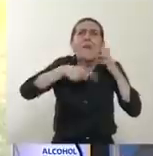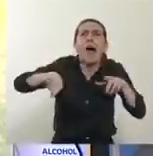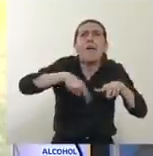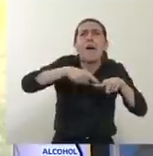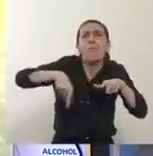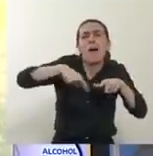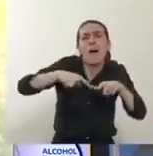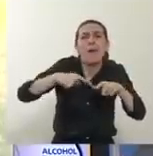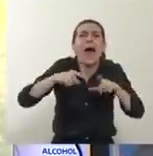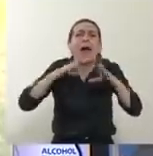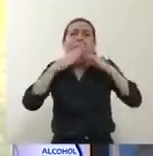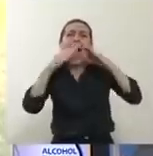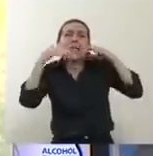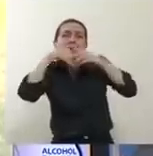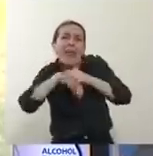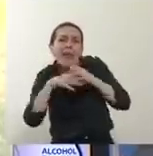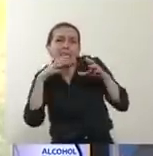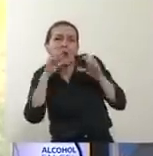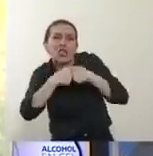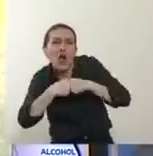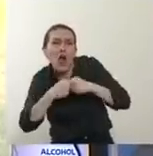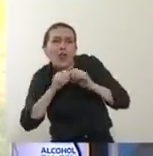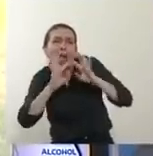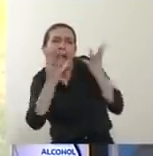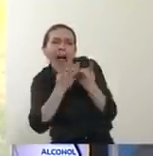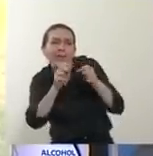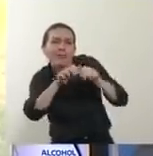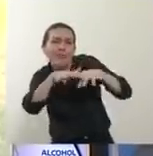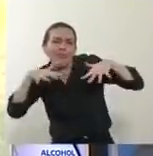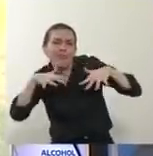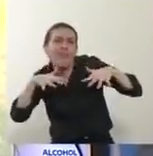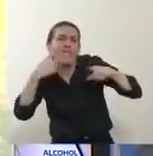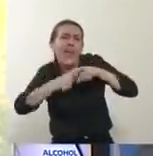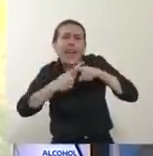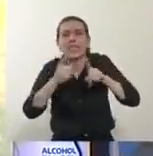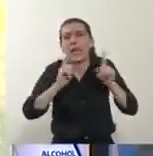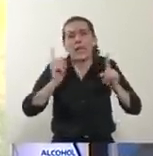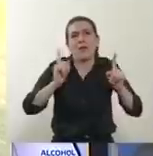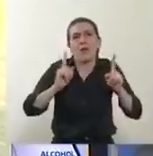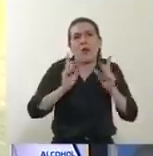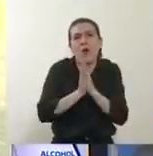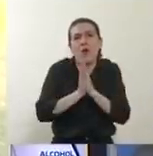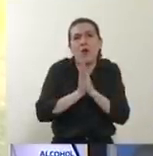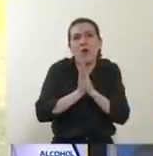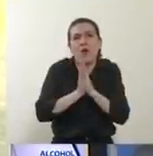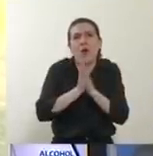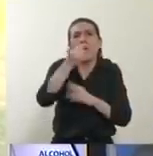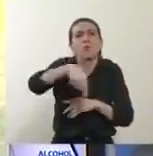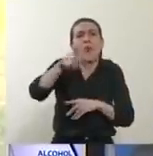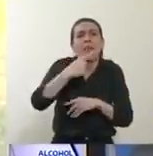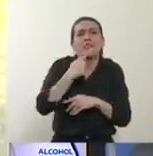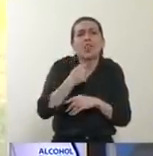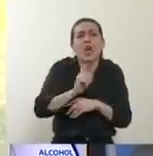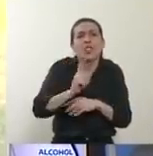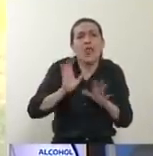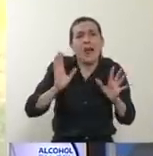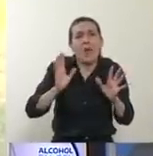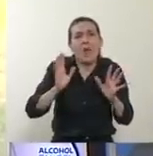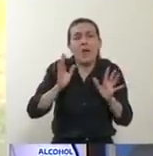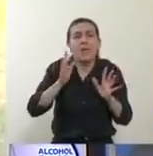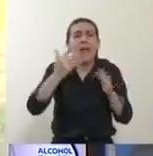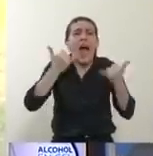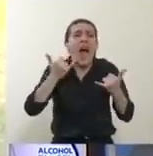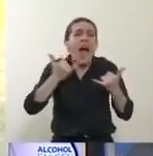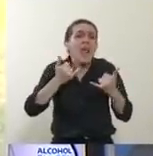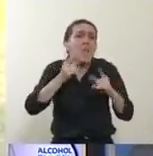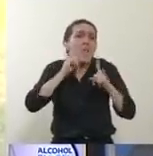cerradas, clandestinas, escondidas. No se dan cuenta, muchos, el riesgo al que se